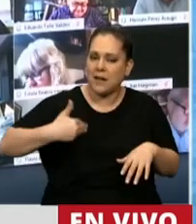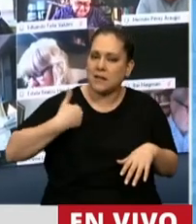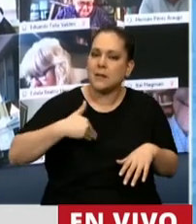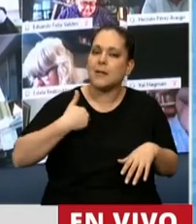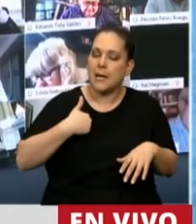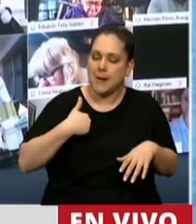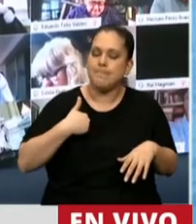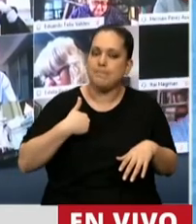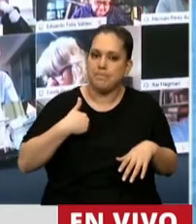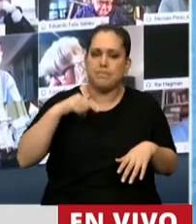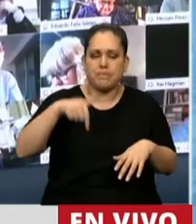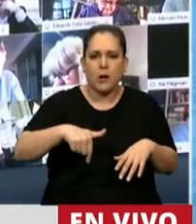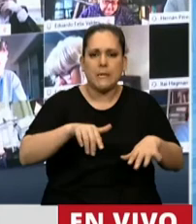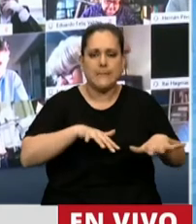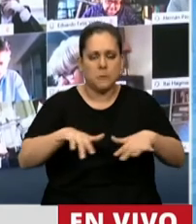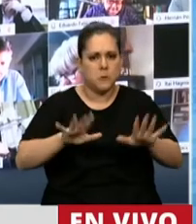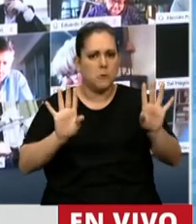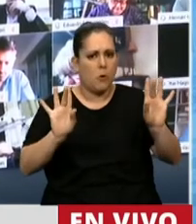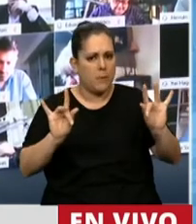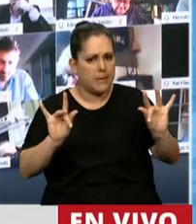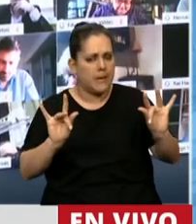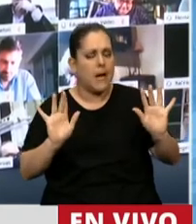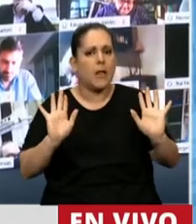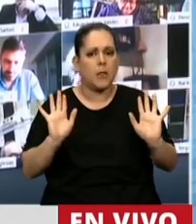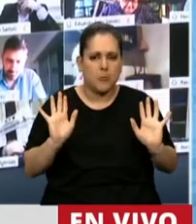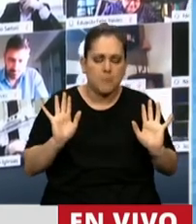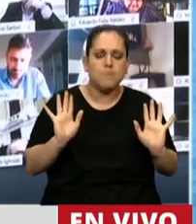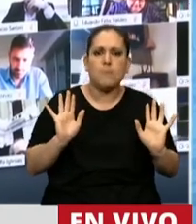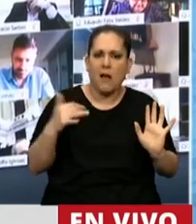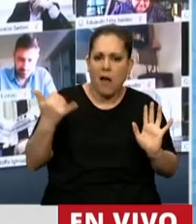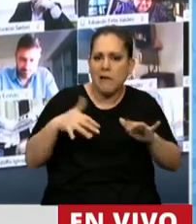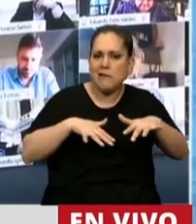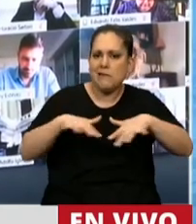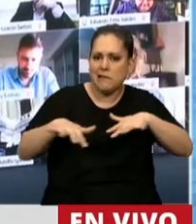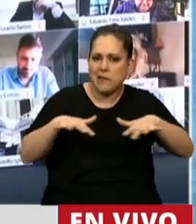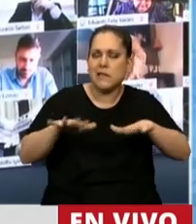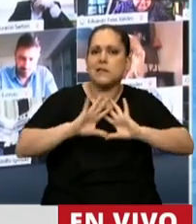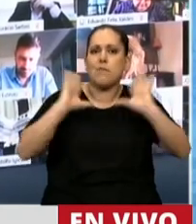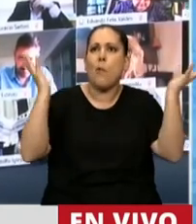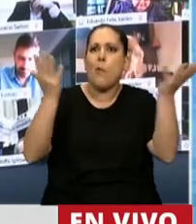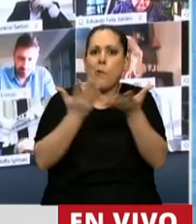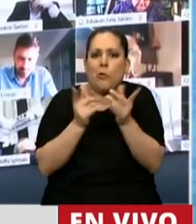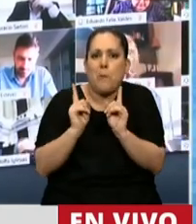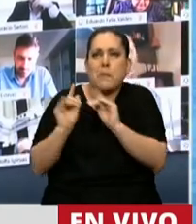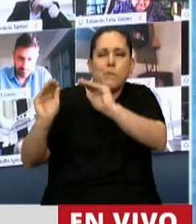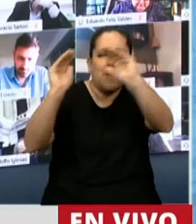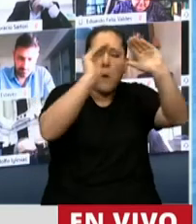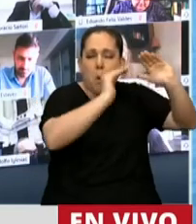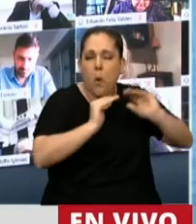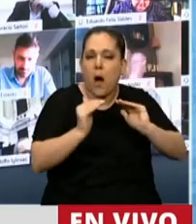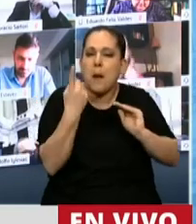que está complicada, que vive la crisis que vive el mundo, pueda